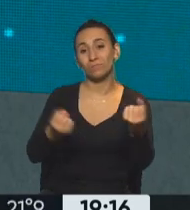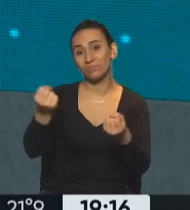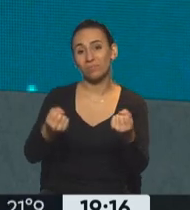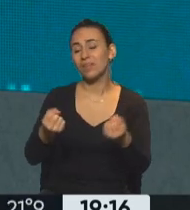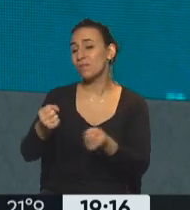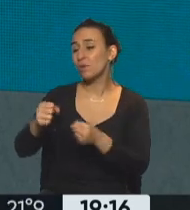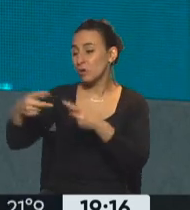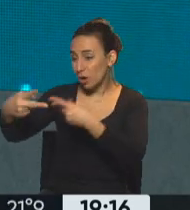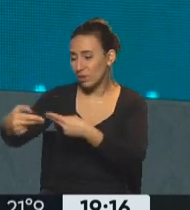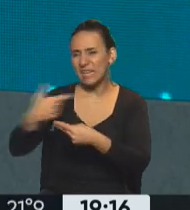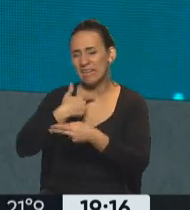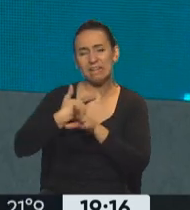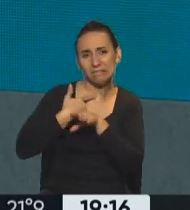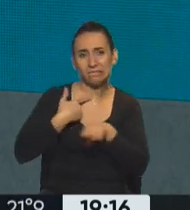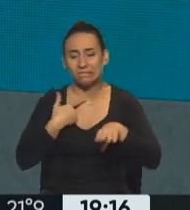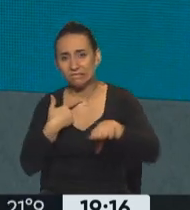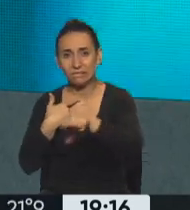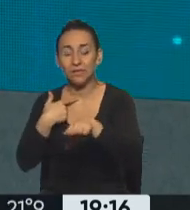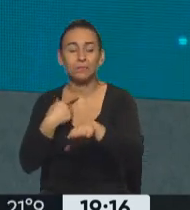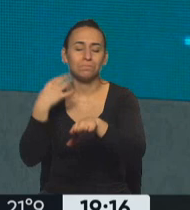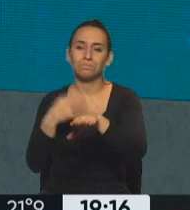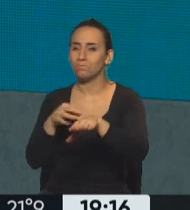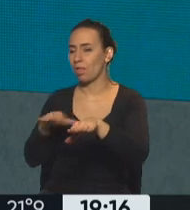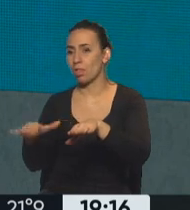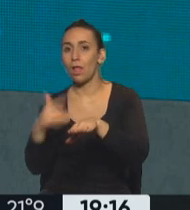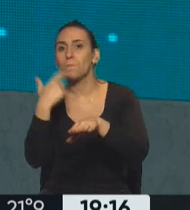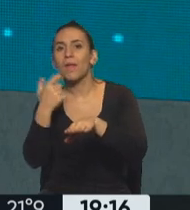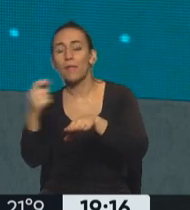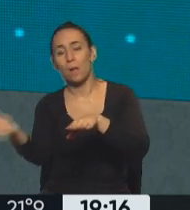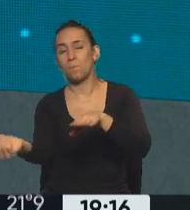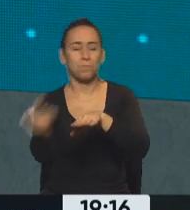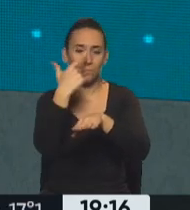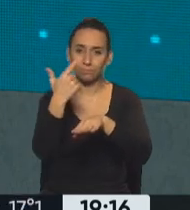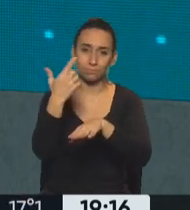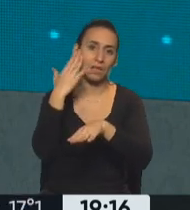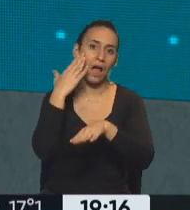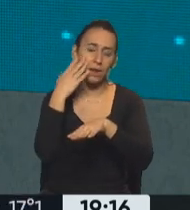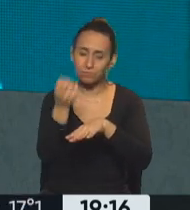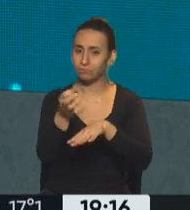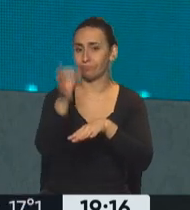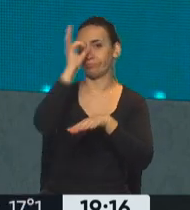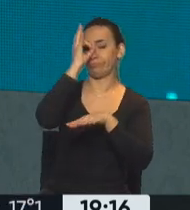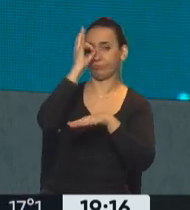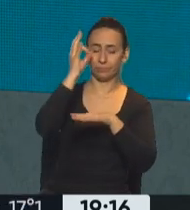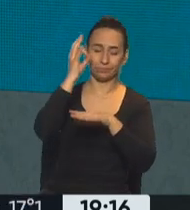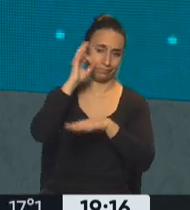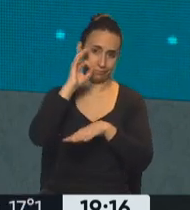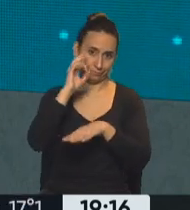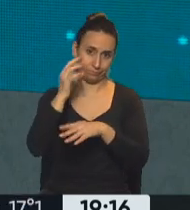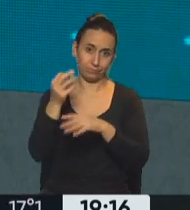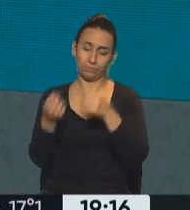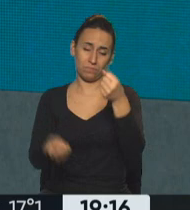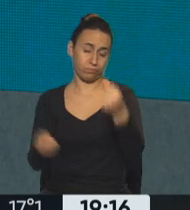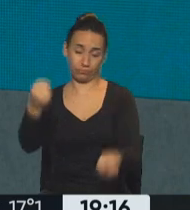los piquetes y haber recibido una piedra sobre el parabrisas lo que hizo que perdiera el control y lamentablemente falleciera luego de ese